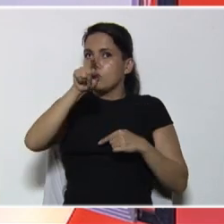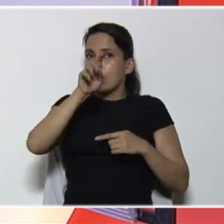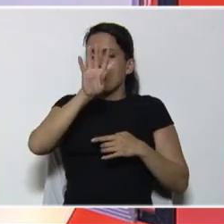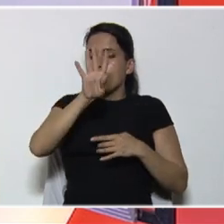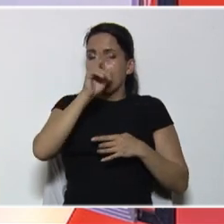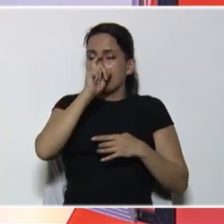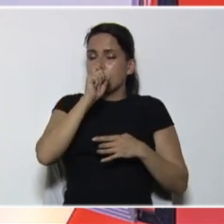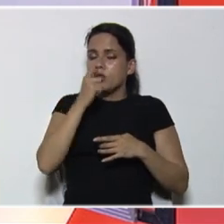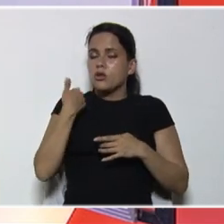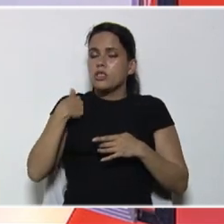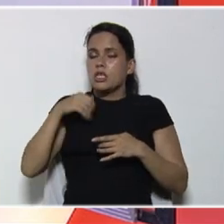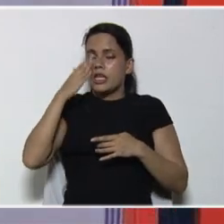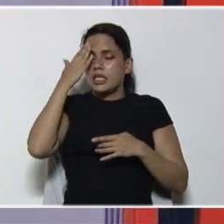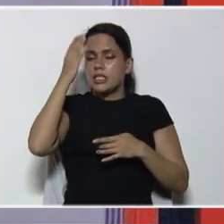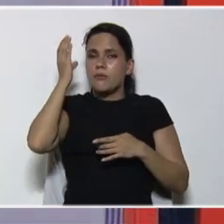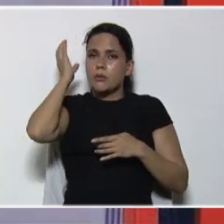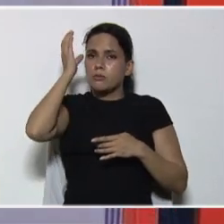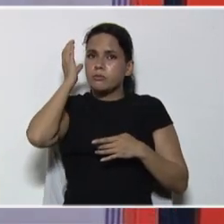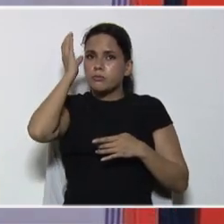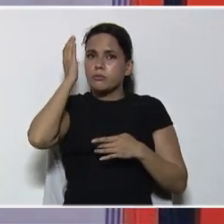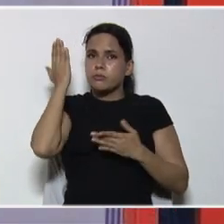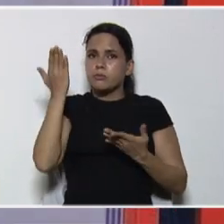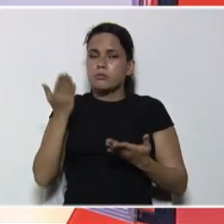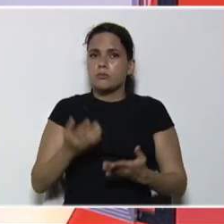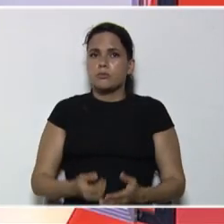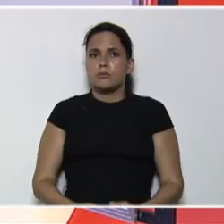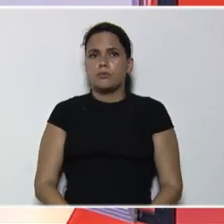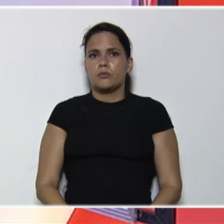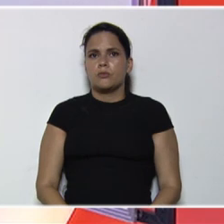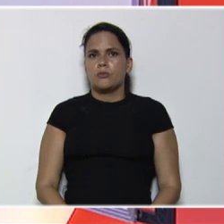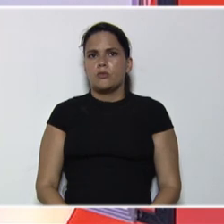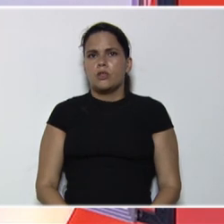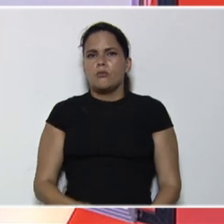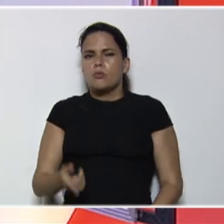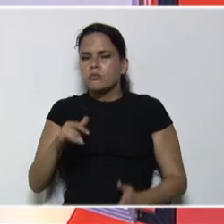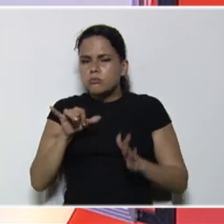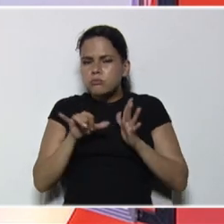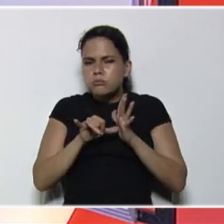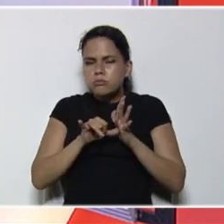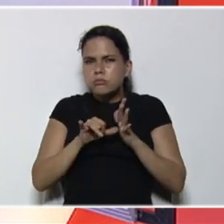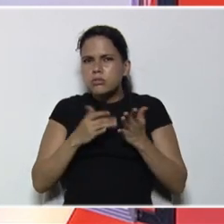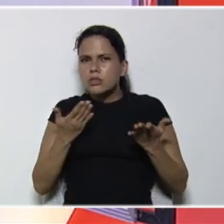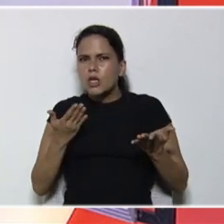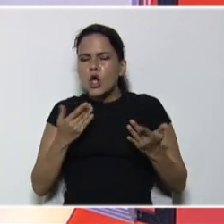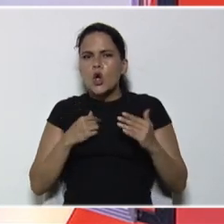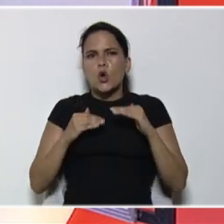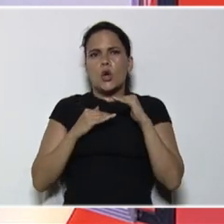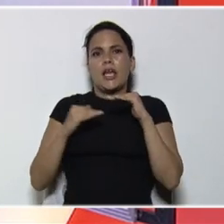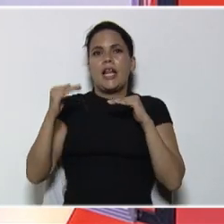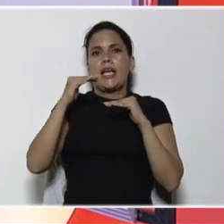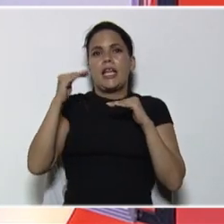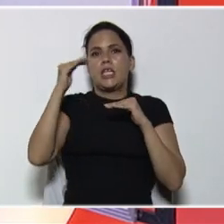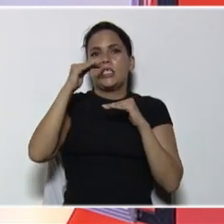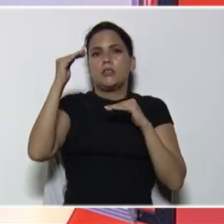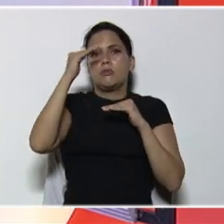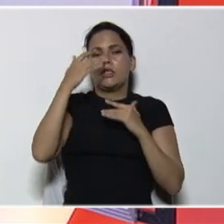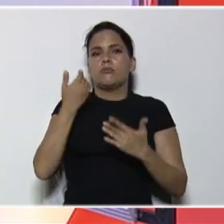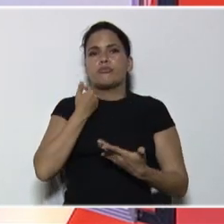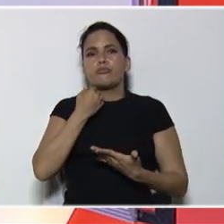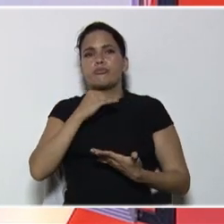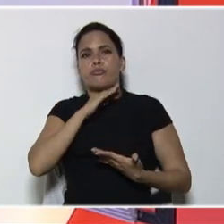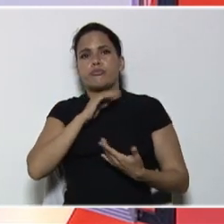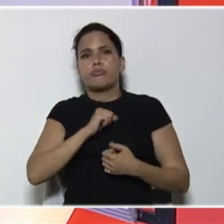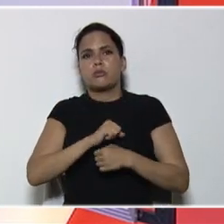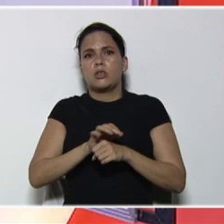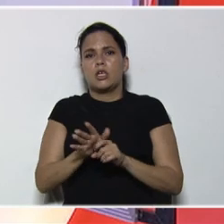deben manejar, este conocimiento, y estar, muy de cerca, con lo que es, el crecimiento del virus, que no es ningún juego, y que